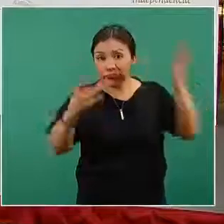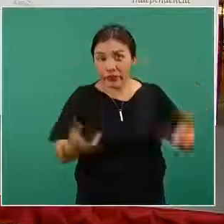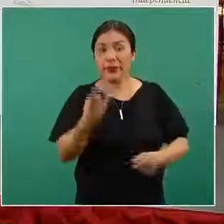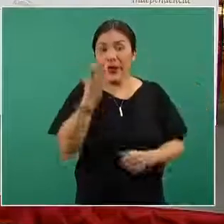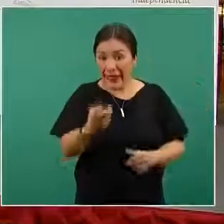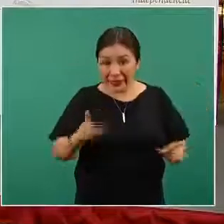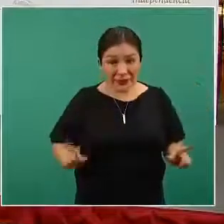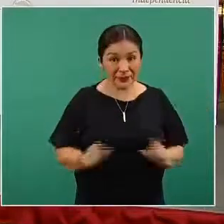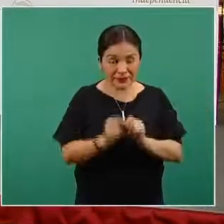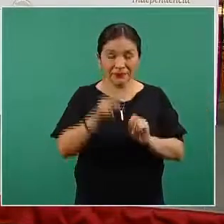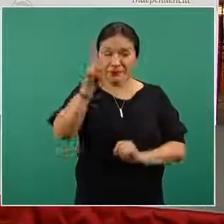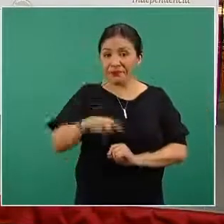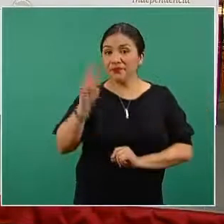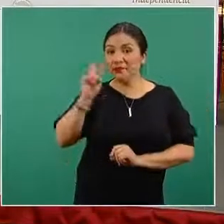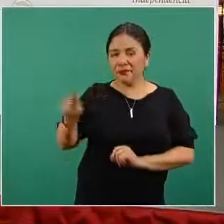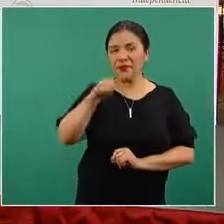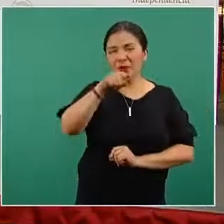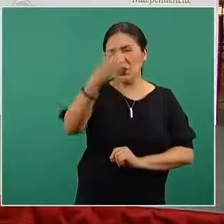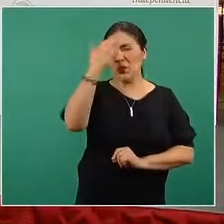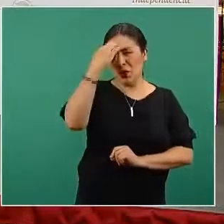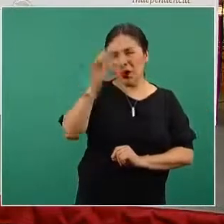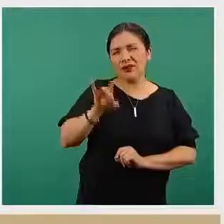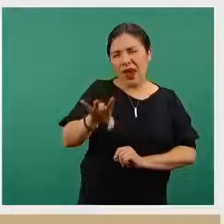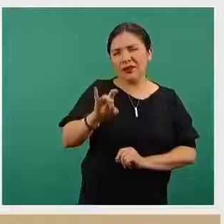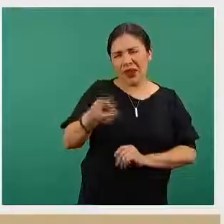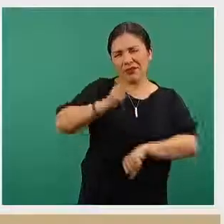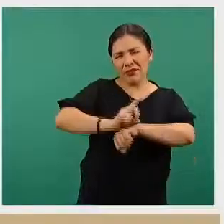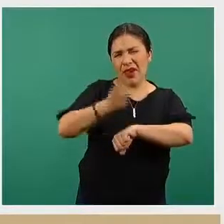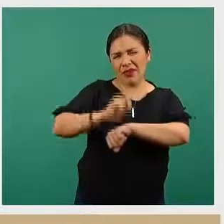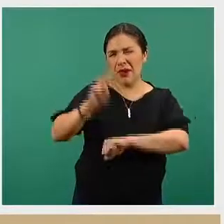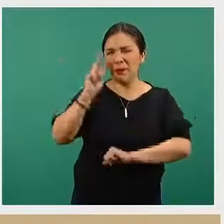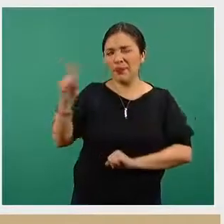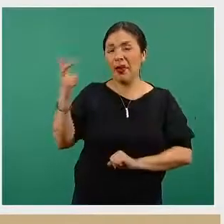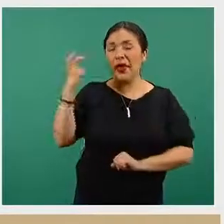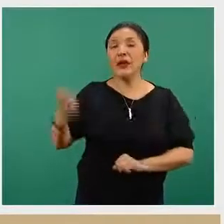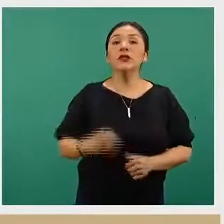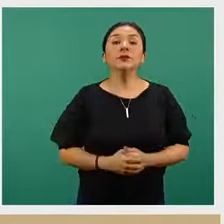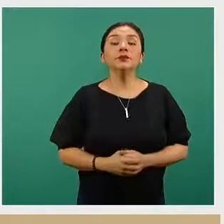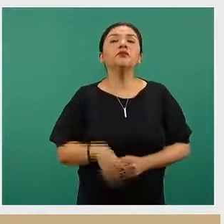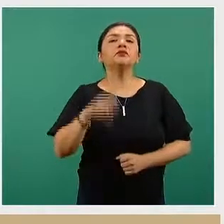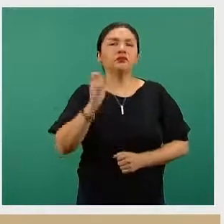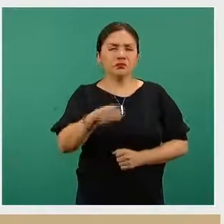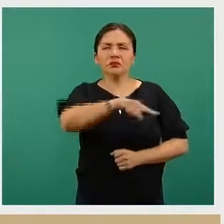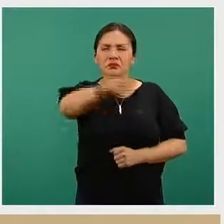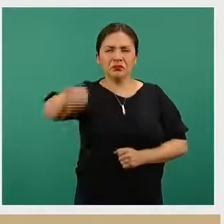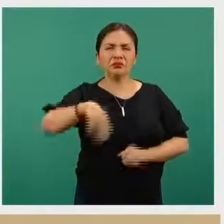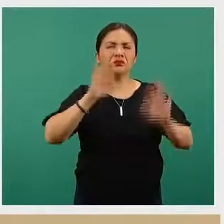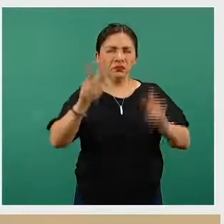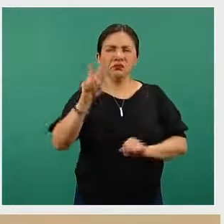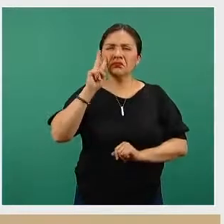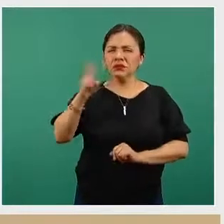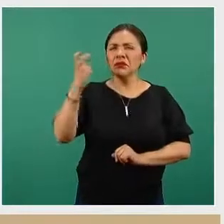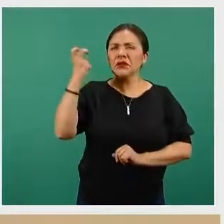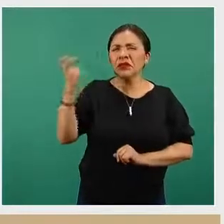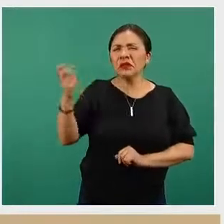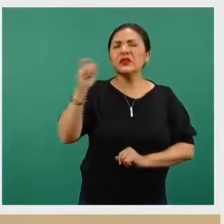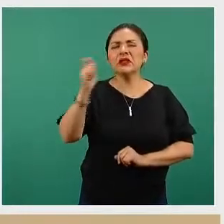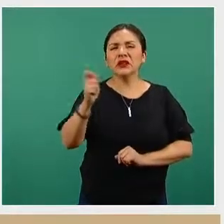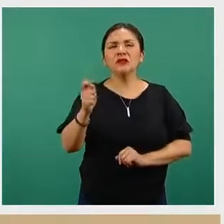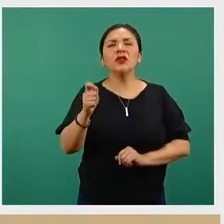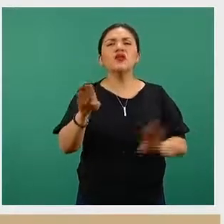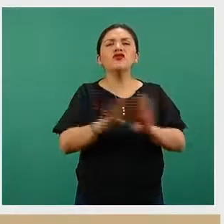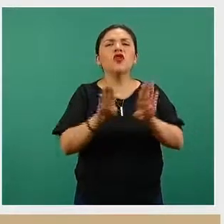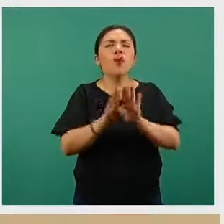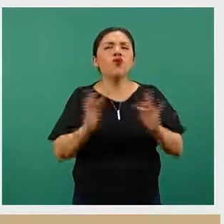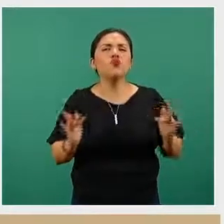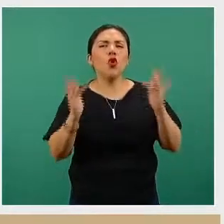Dicho esto, pues es un gráfico que ustedes ya conocen muy bien y me refiero a que ustedes ya conocen muy bien a todos aquellos que están de punto